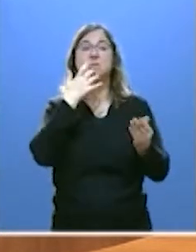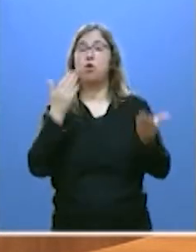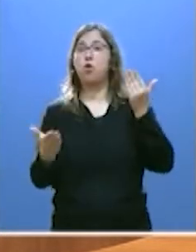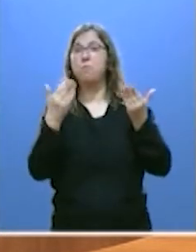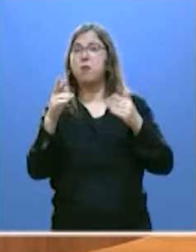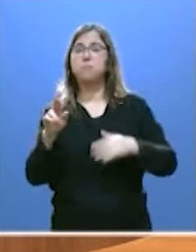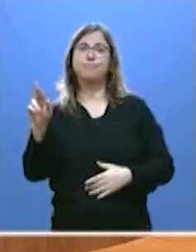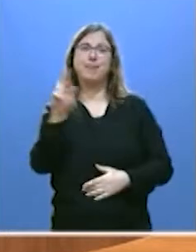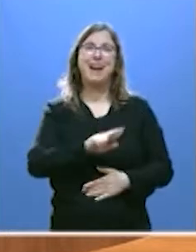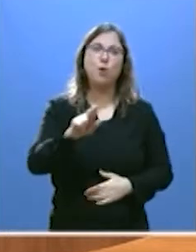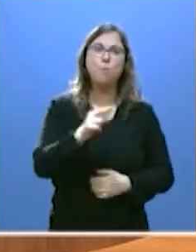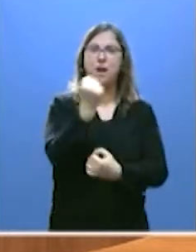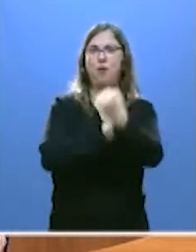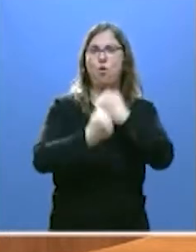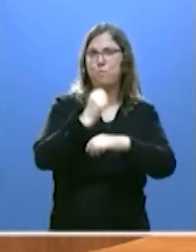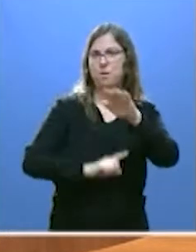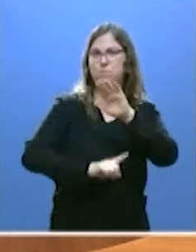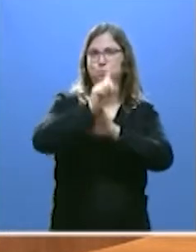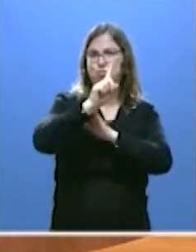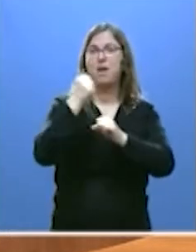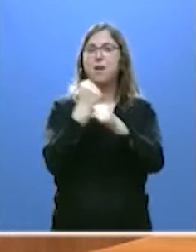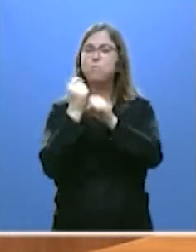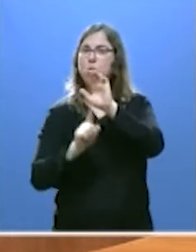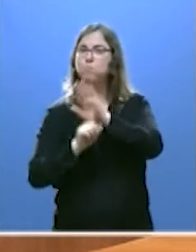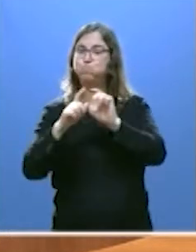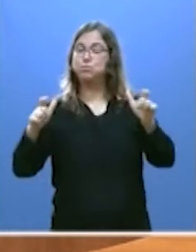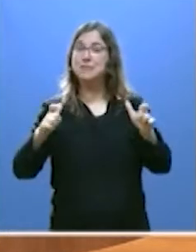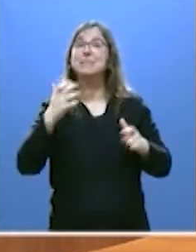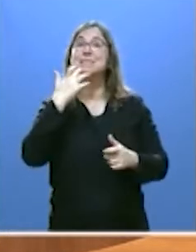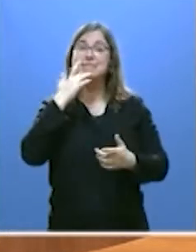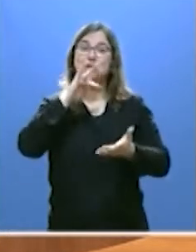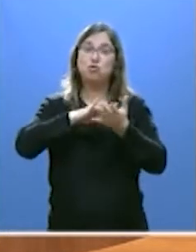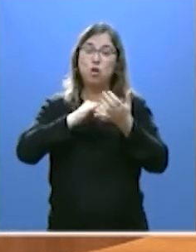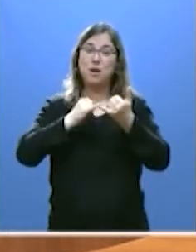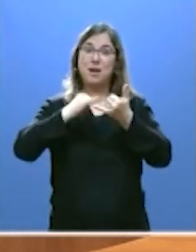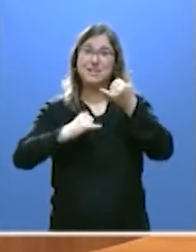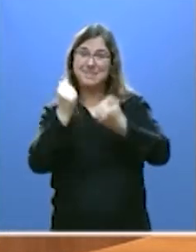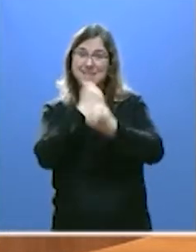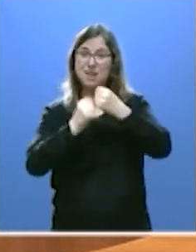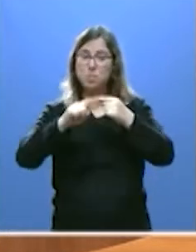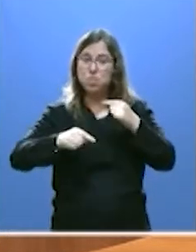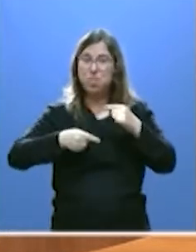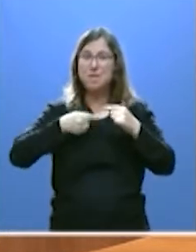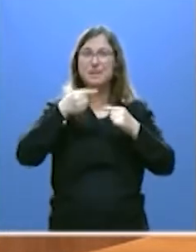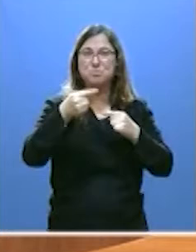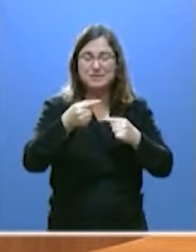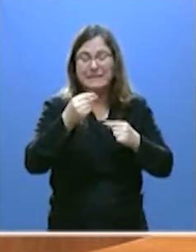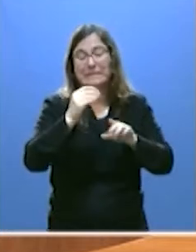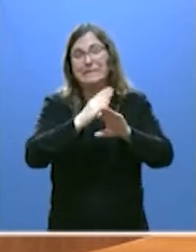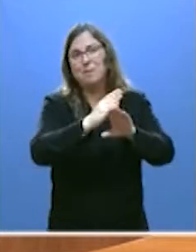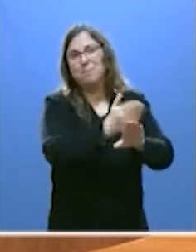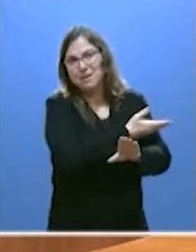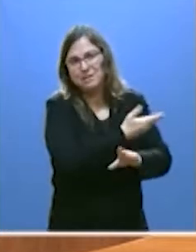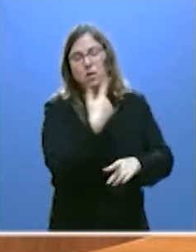a recuperar la actividad económica y empleo una vez que la crisis económica sea un mal sueño que dé